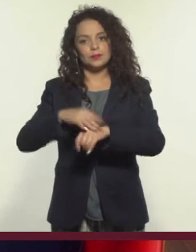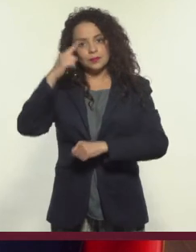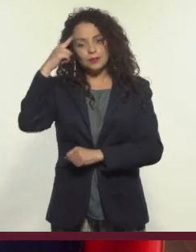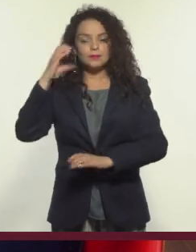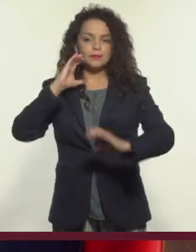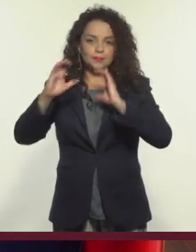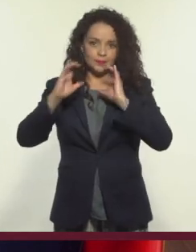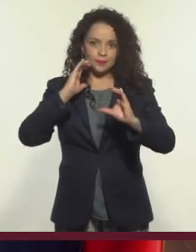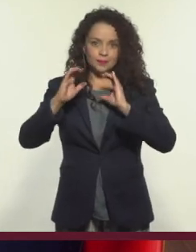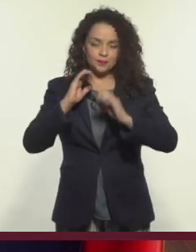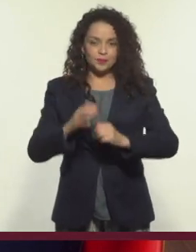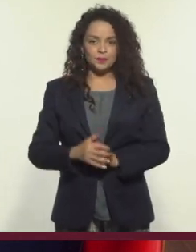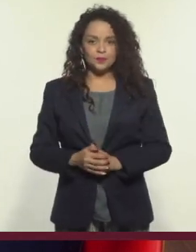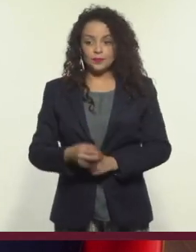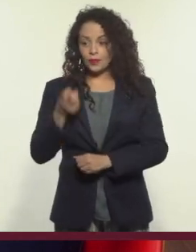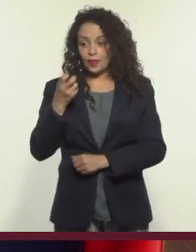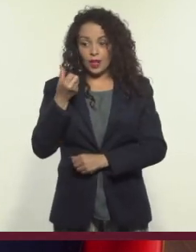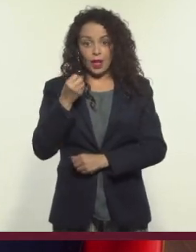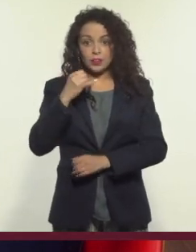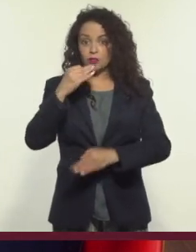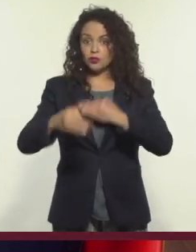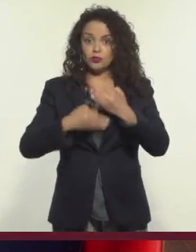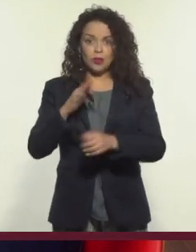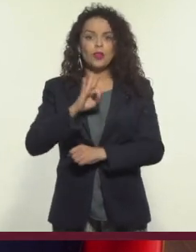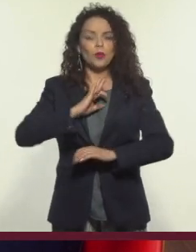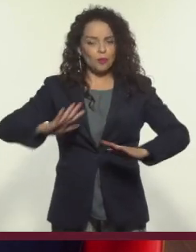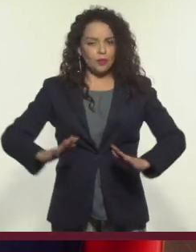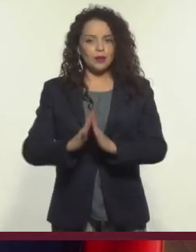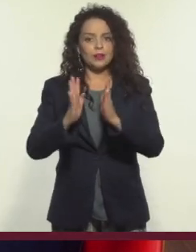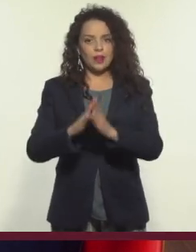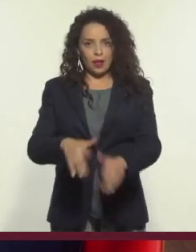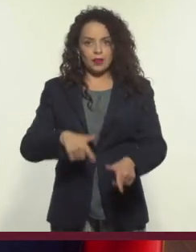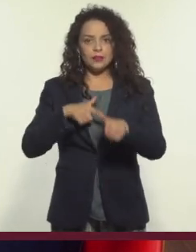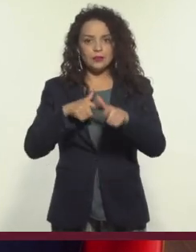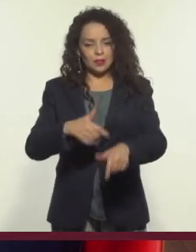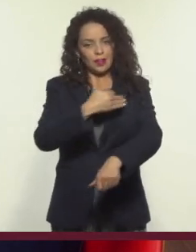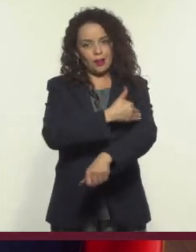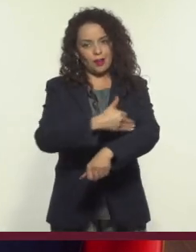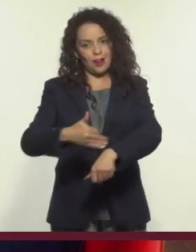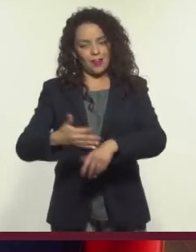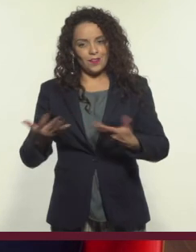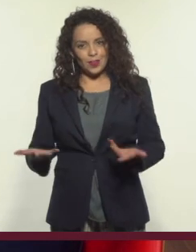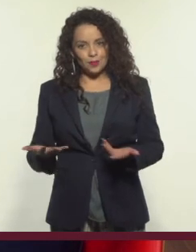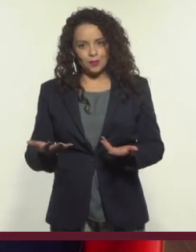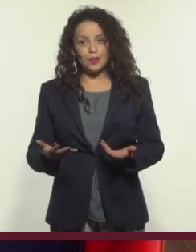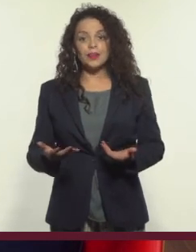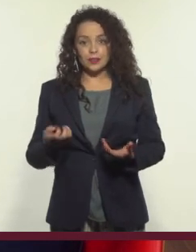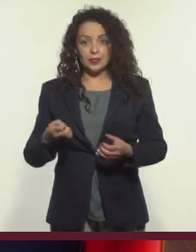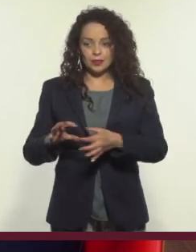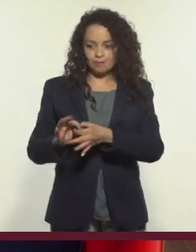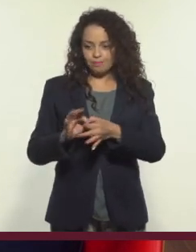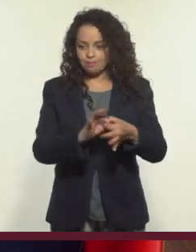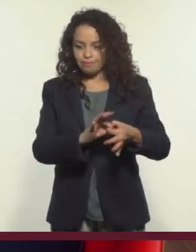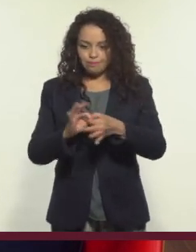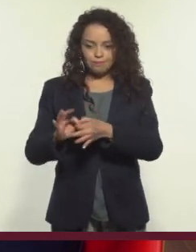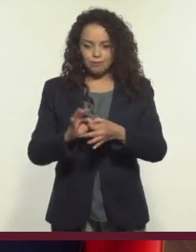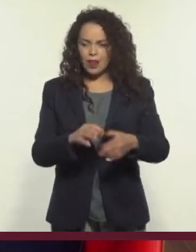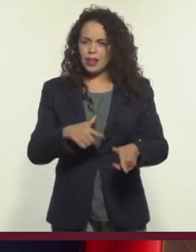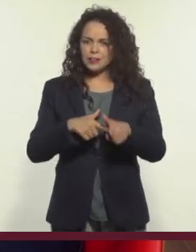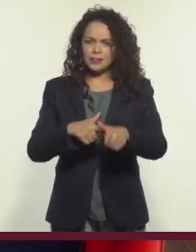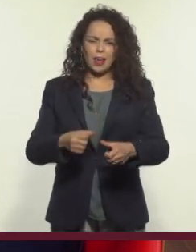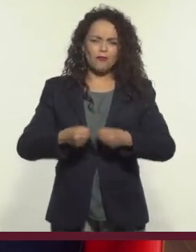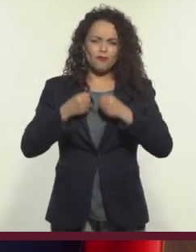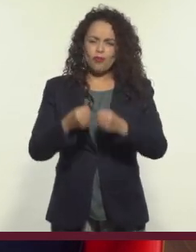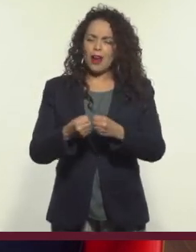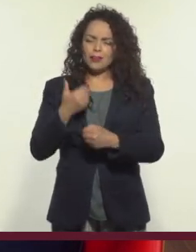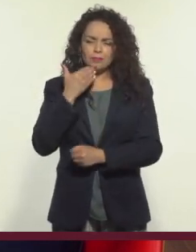la facilidad de la comunicación. Así, todo mundo puede seguir participando en las dinámicas familiares. Los lazos de estas familias se